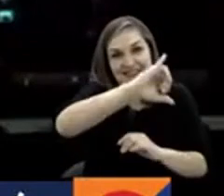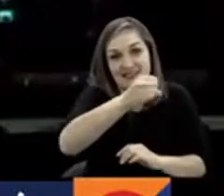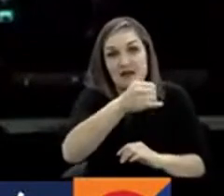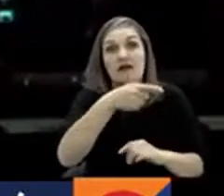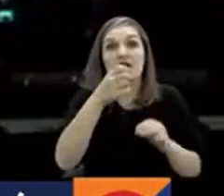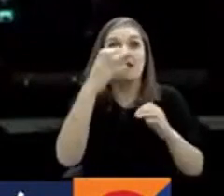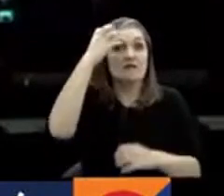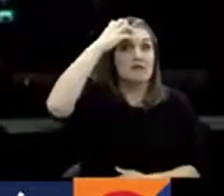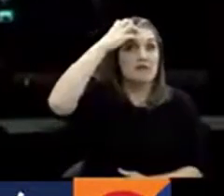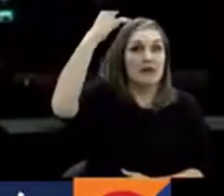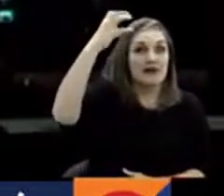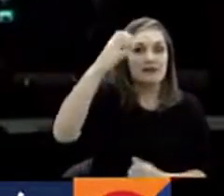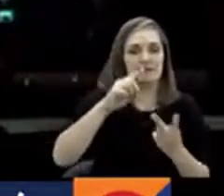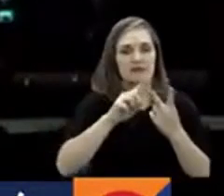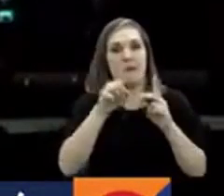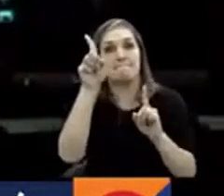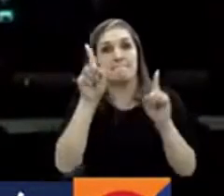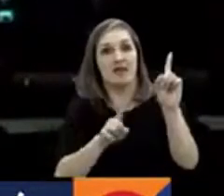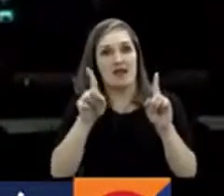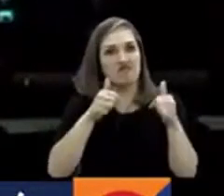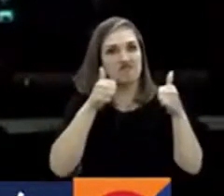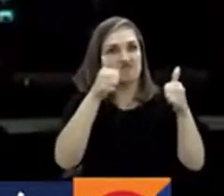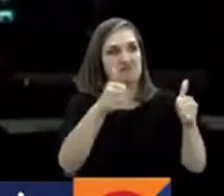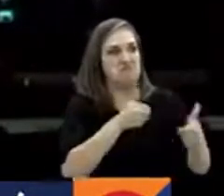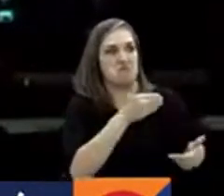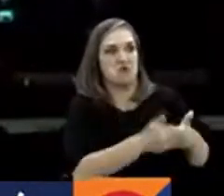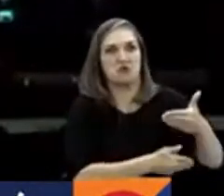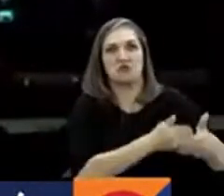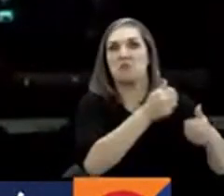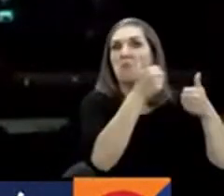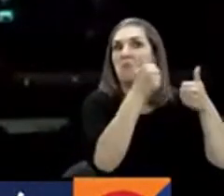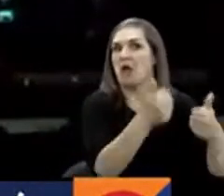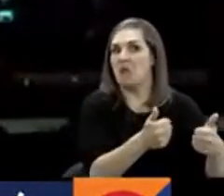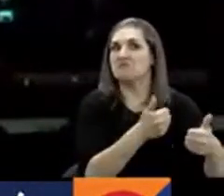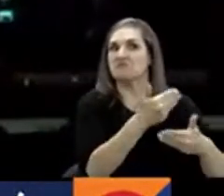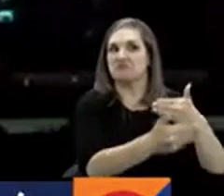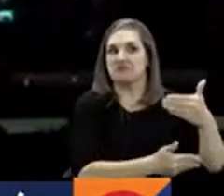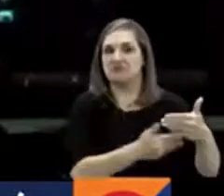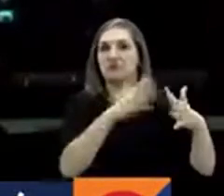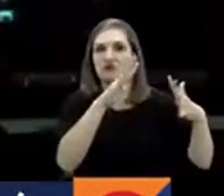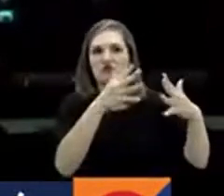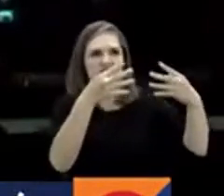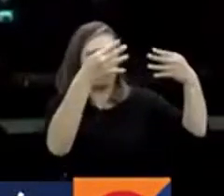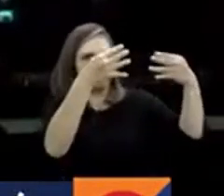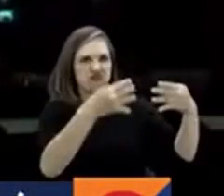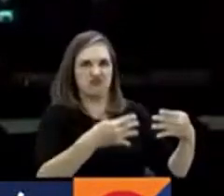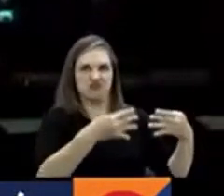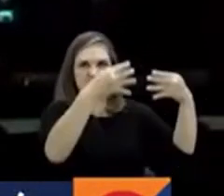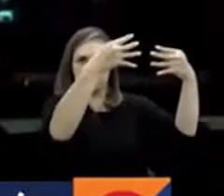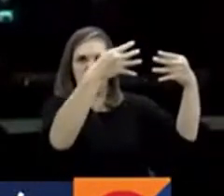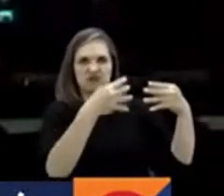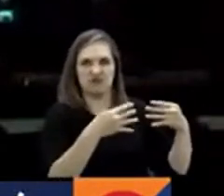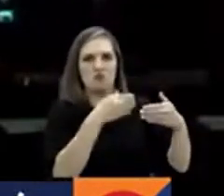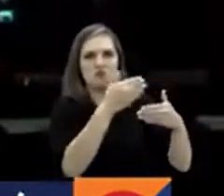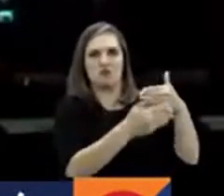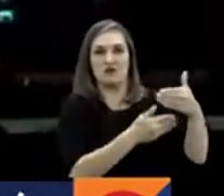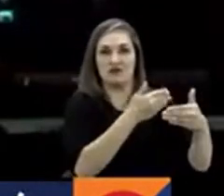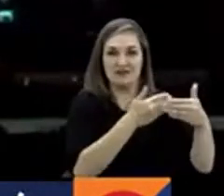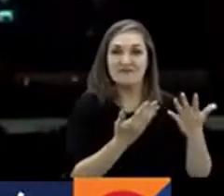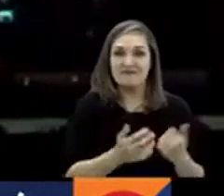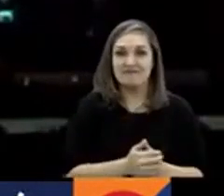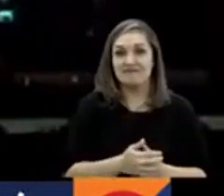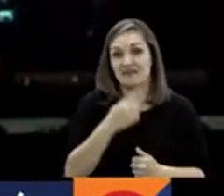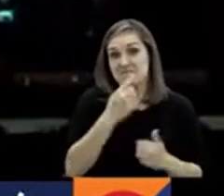Múnich y el Milan empezaron con muy bien pie derecho, o muy bien, en sus llaves en estos partidos de ida de los octavos de final, que como les decía,